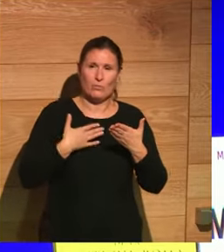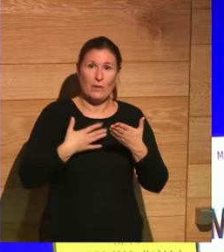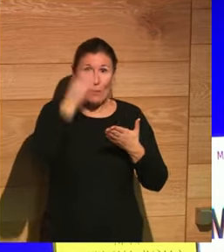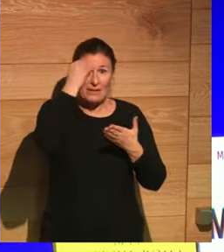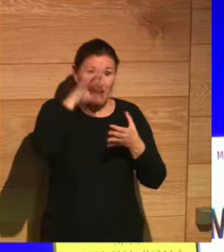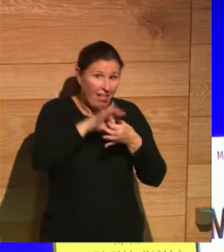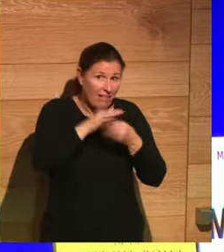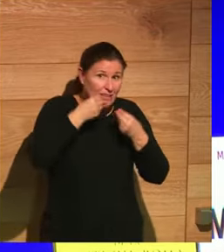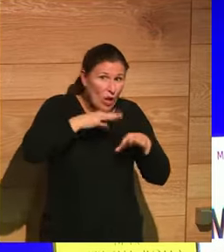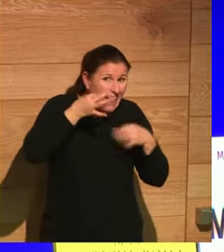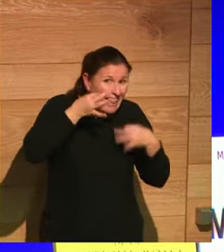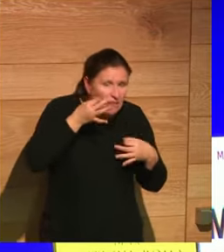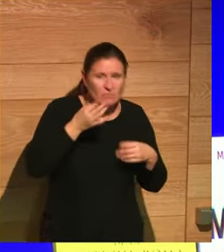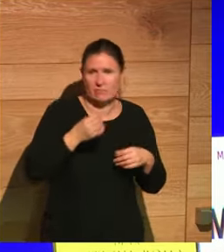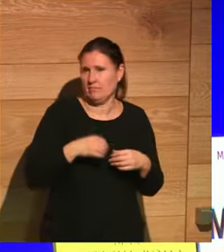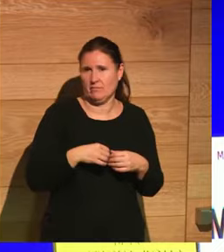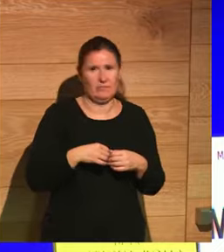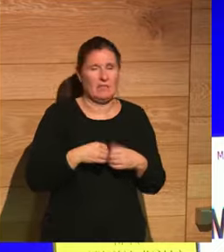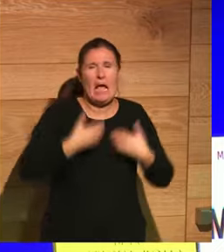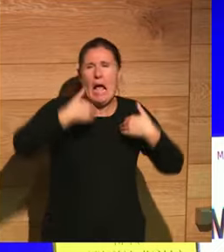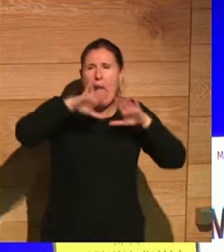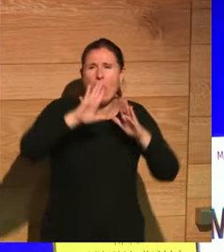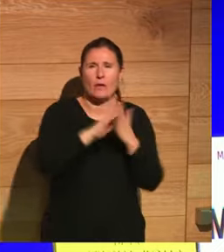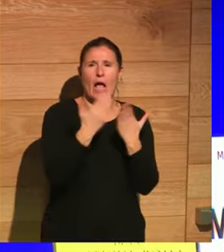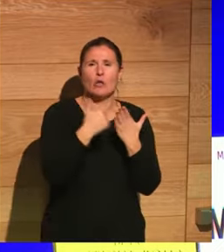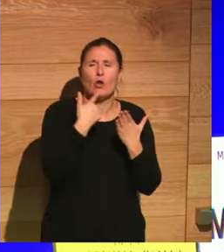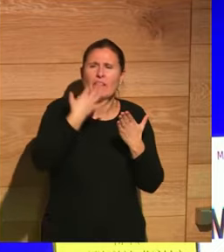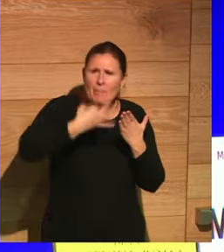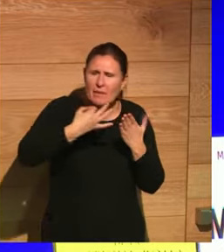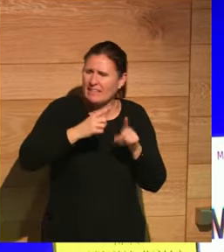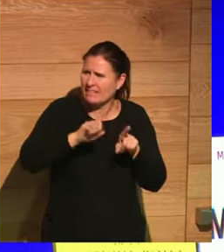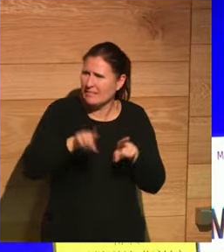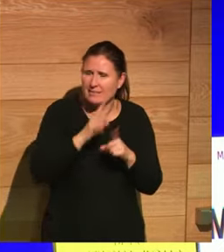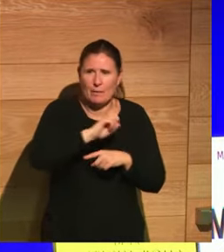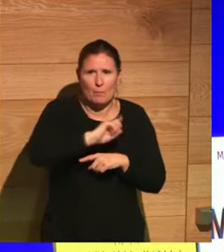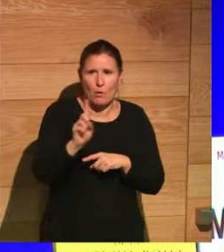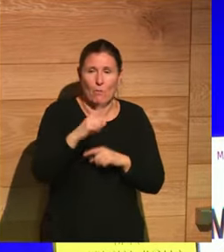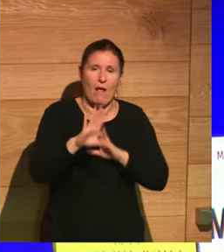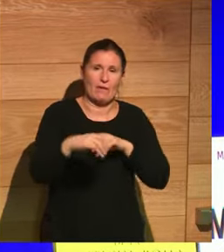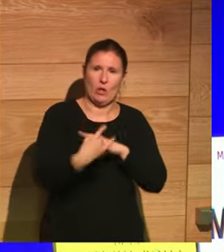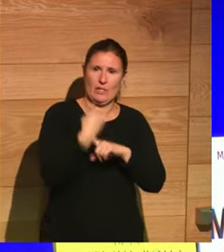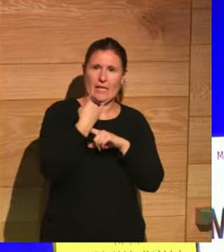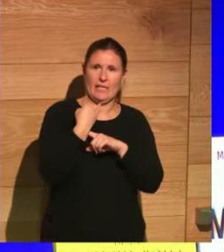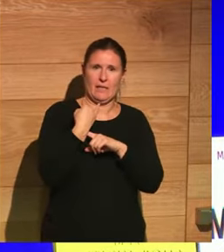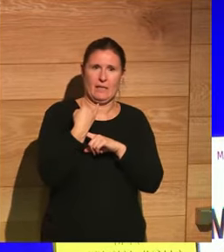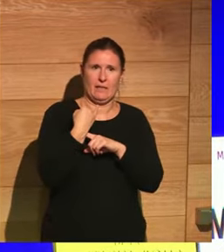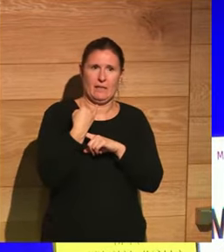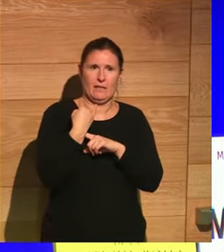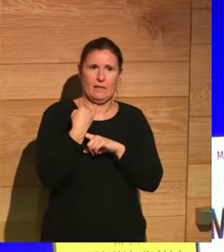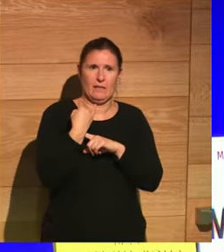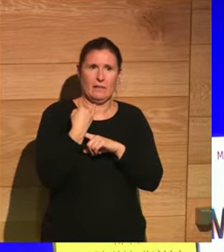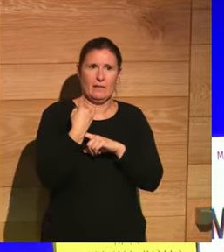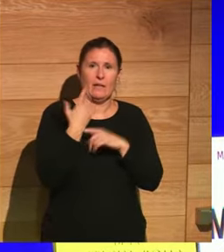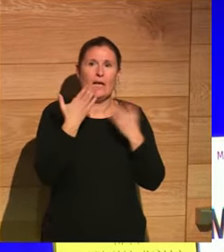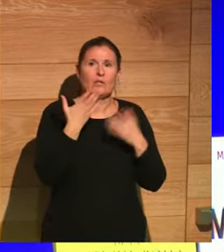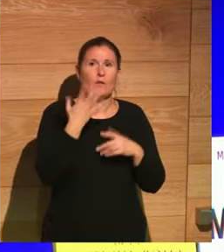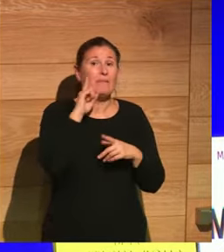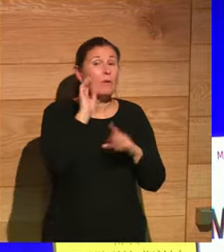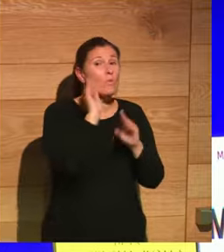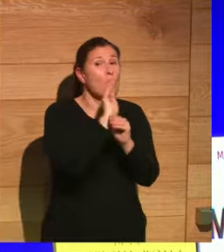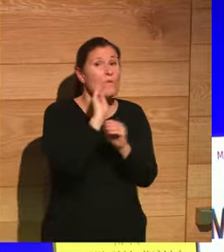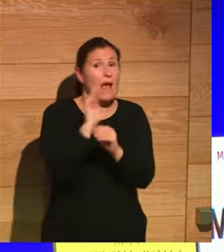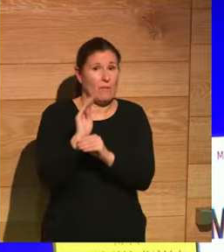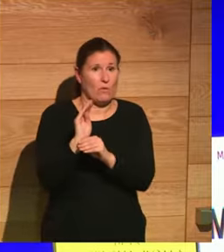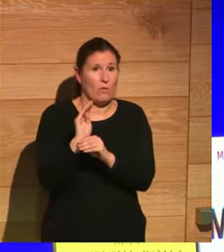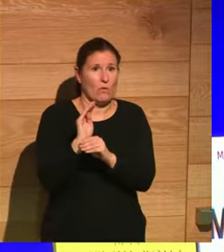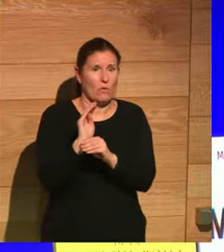pensar que eso que nos cuentan es verdad incluso aunque el autor nos diga que es todo verdad porque nos está engañando entonces hay que tener mucho cuidado